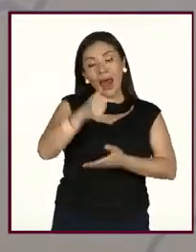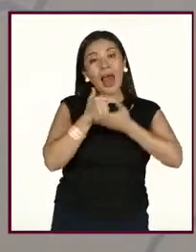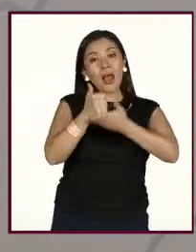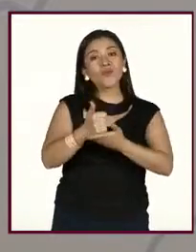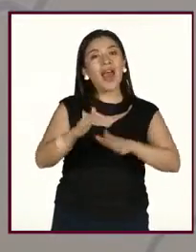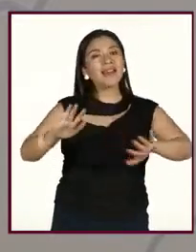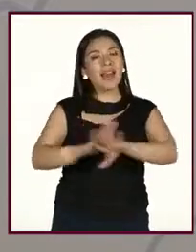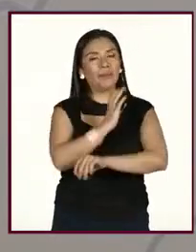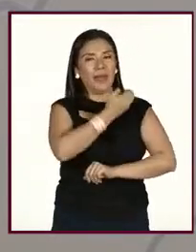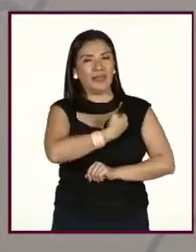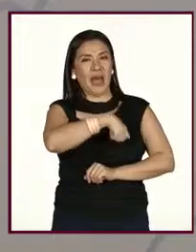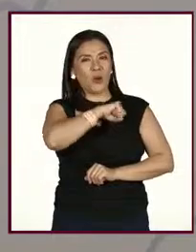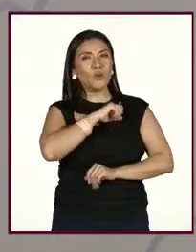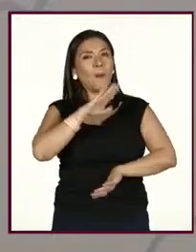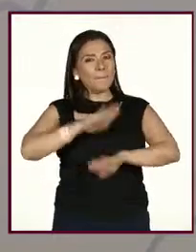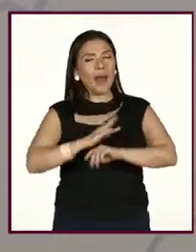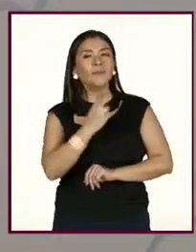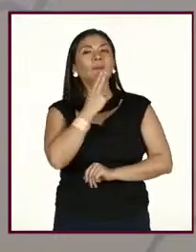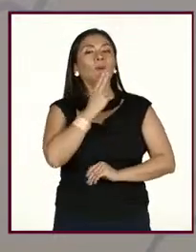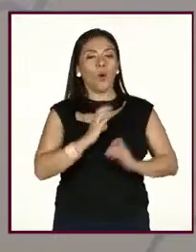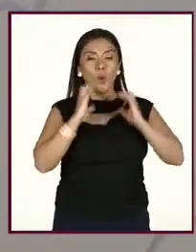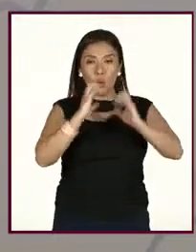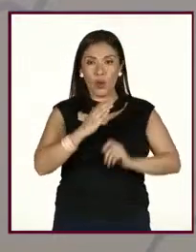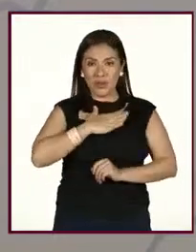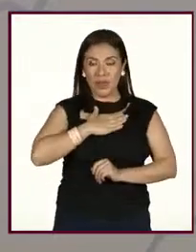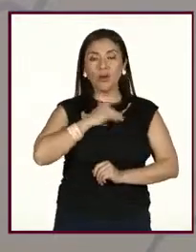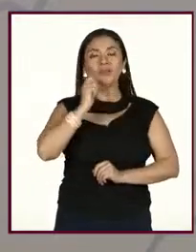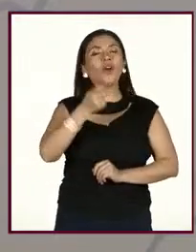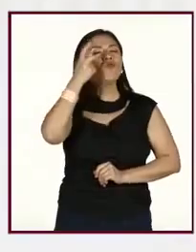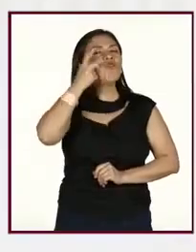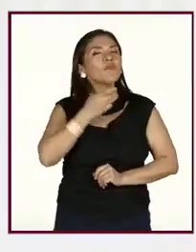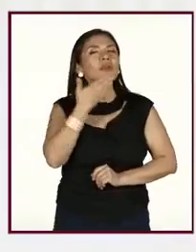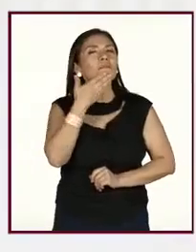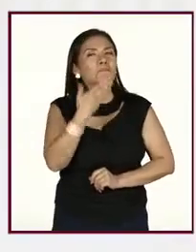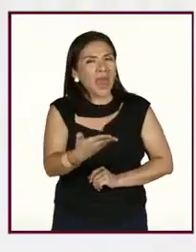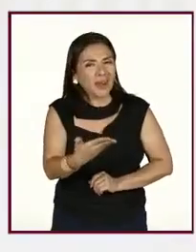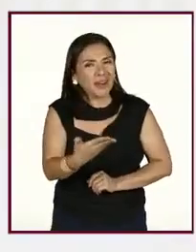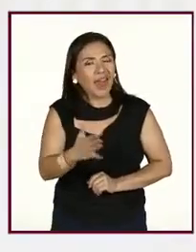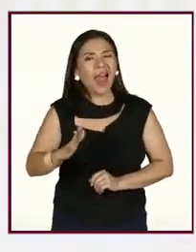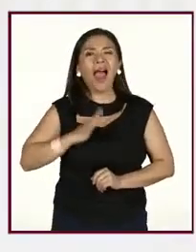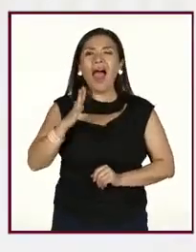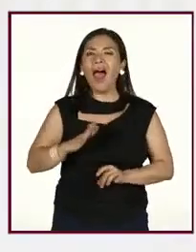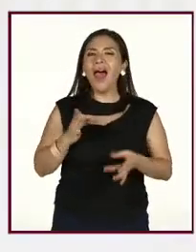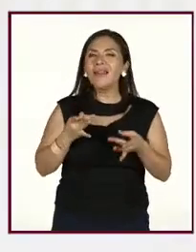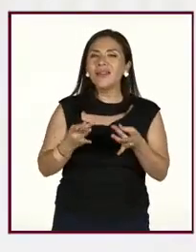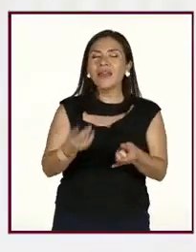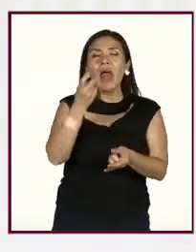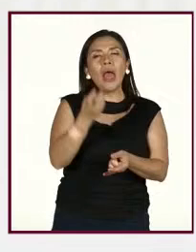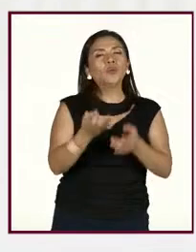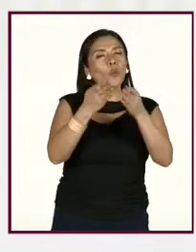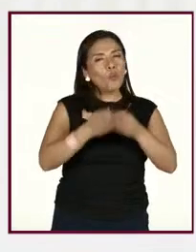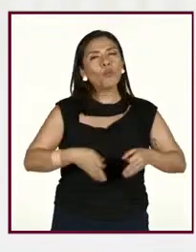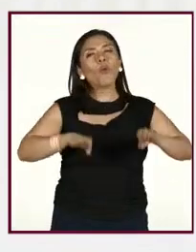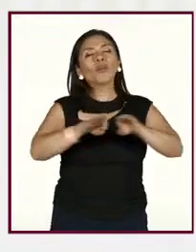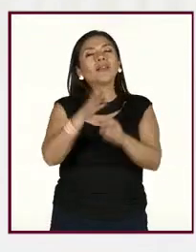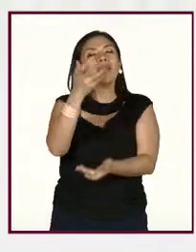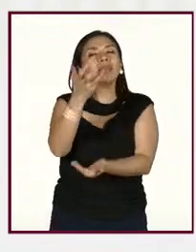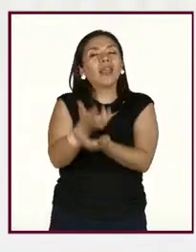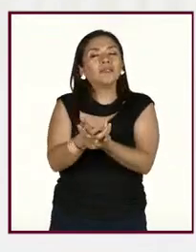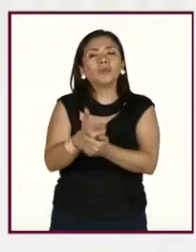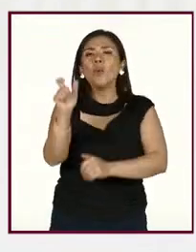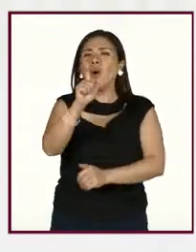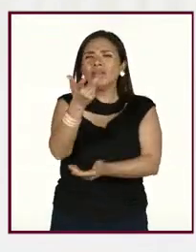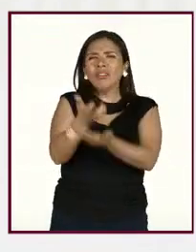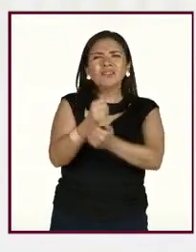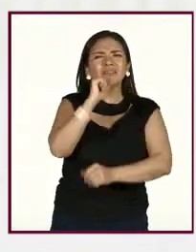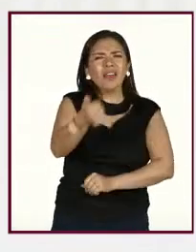la salud y el autocuidado es un sueño de buena calidad. Ok. Es muy importante descansar. ¿Qué pasa cuando no